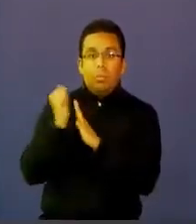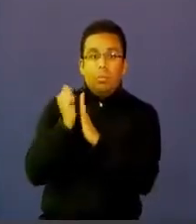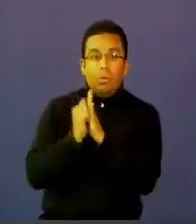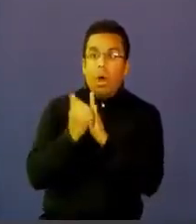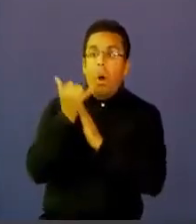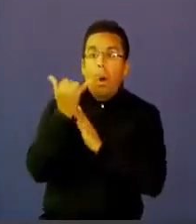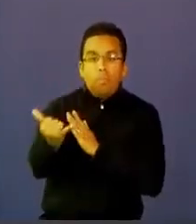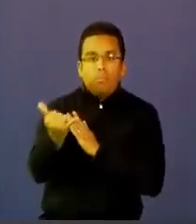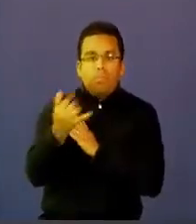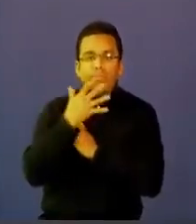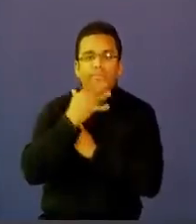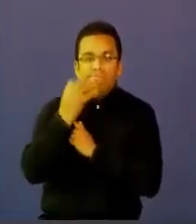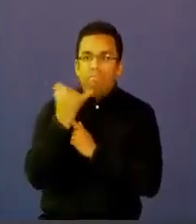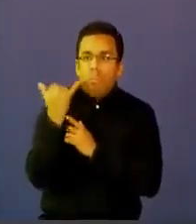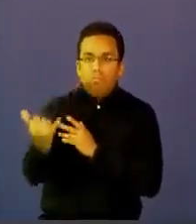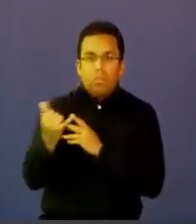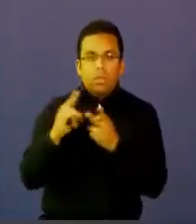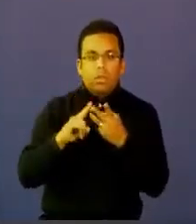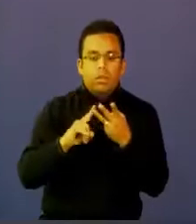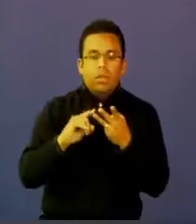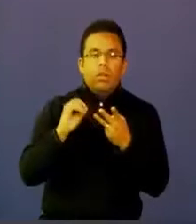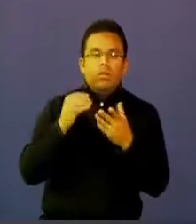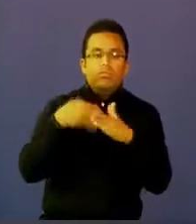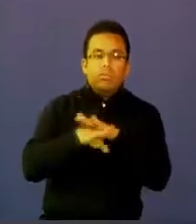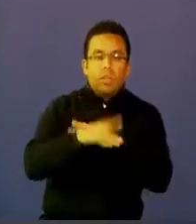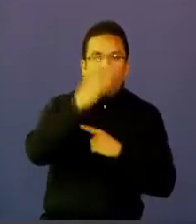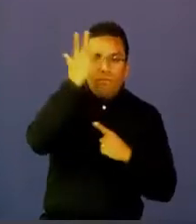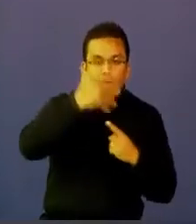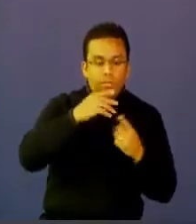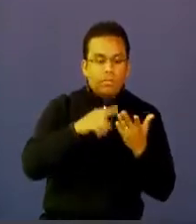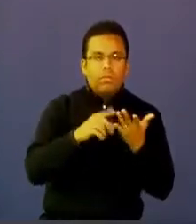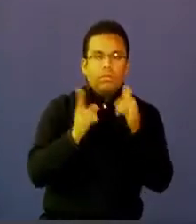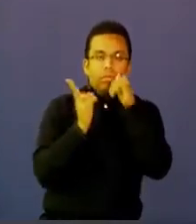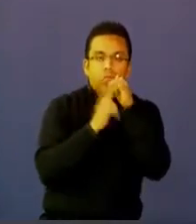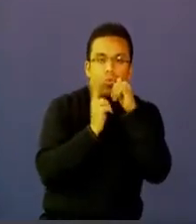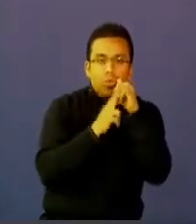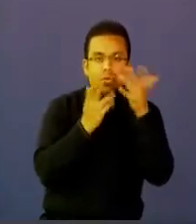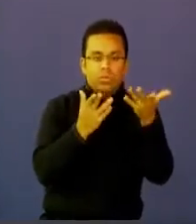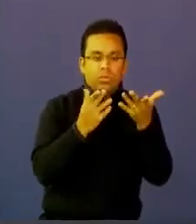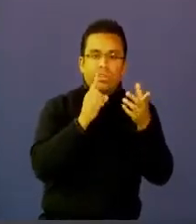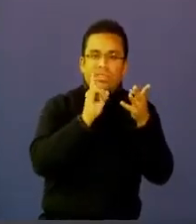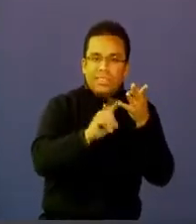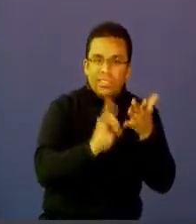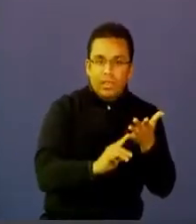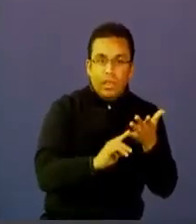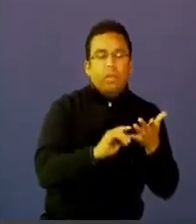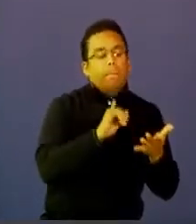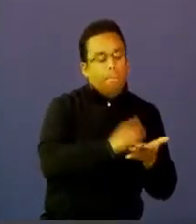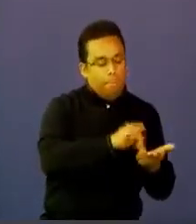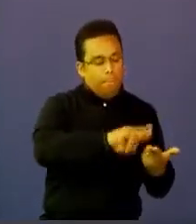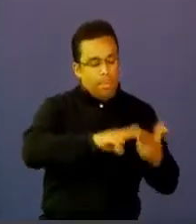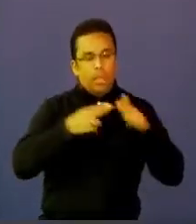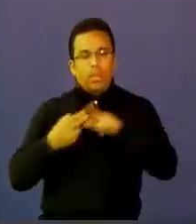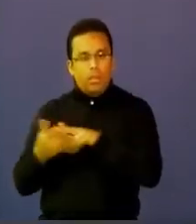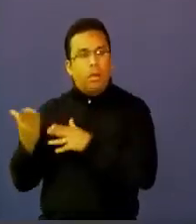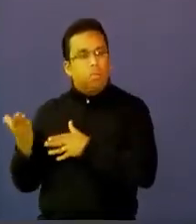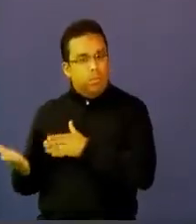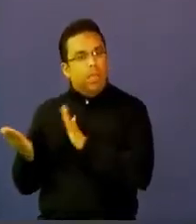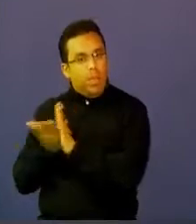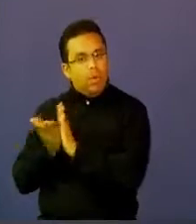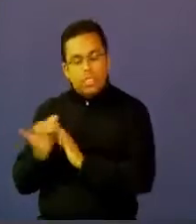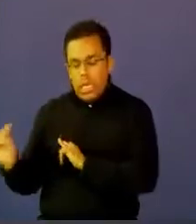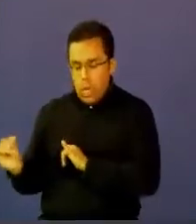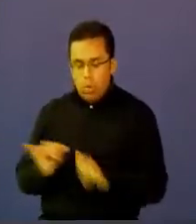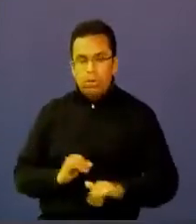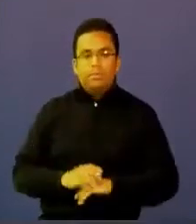real, acceso a plataformas como YouTube, como Facebook, y por lo tanto, en la educación sucede lo mismo. Y esto nos cambia